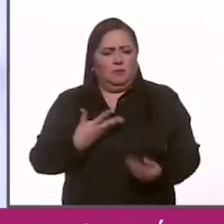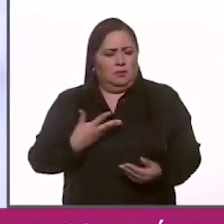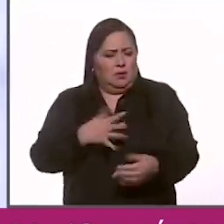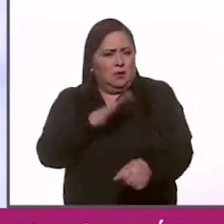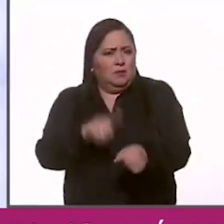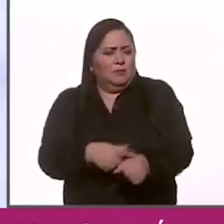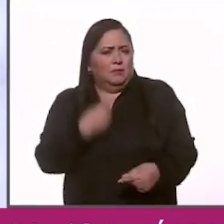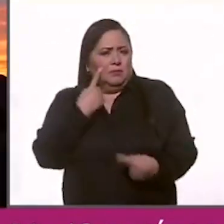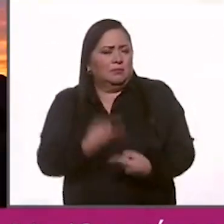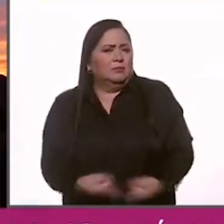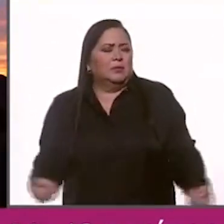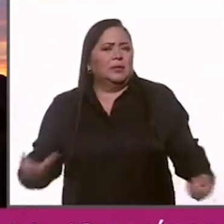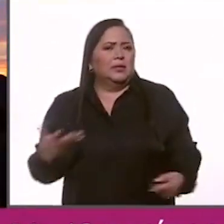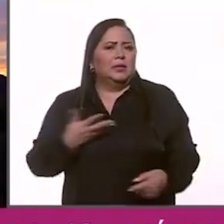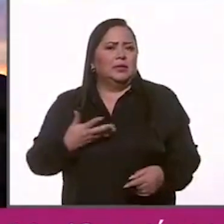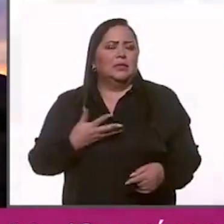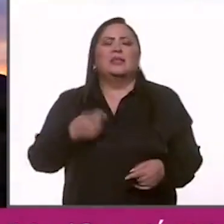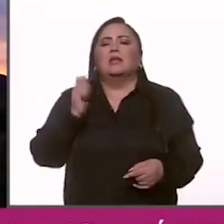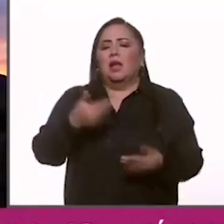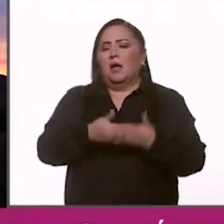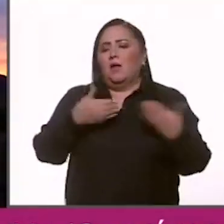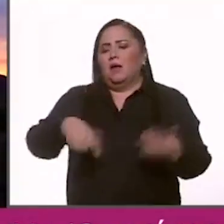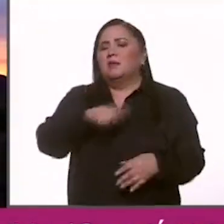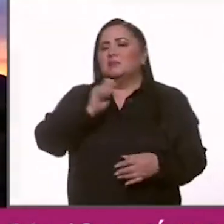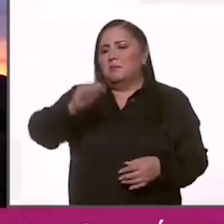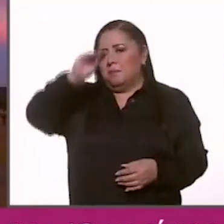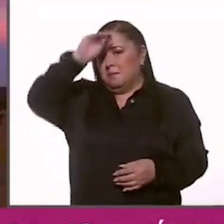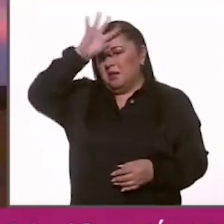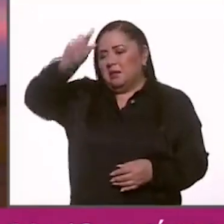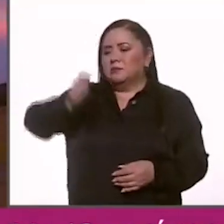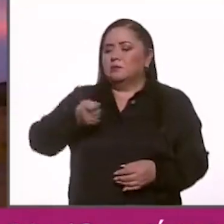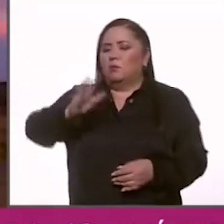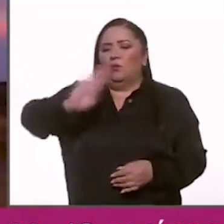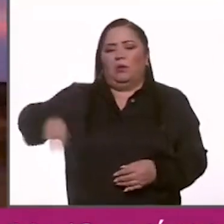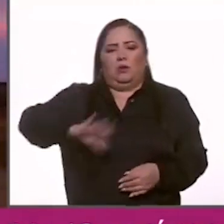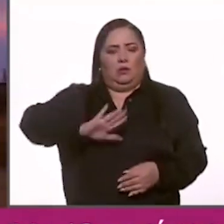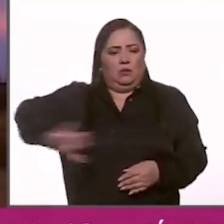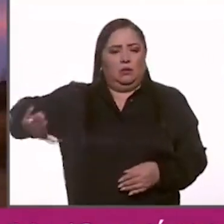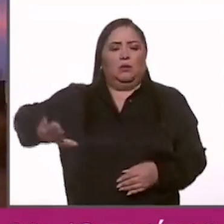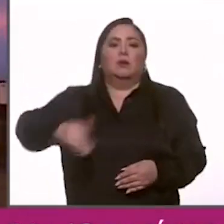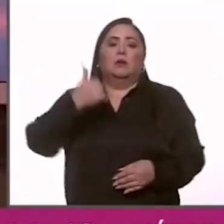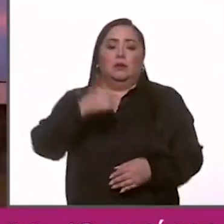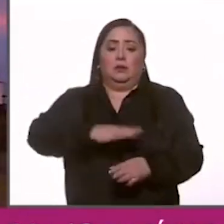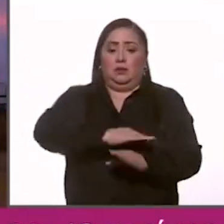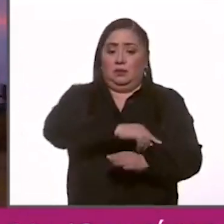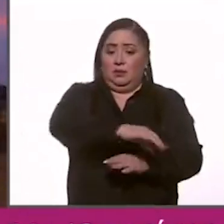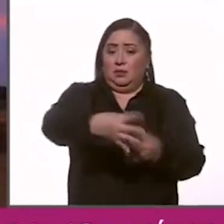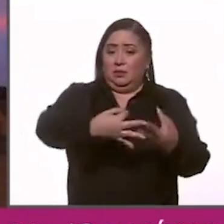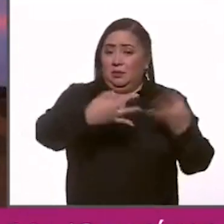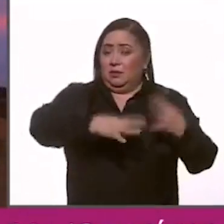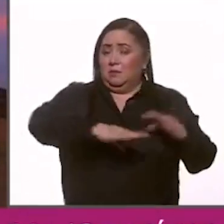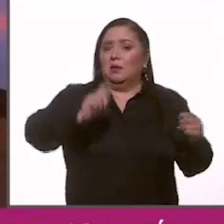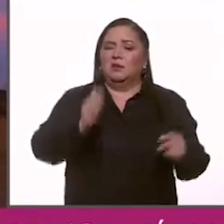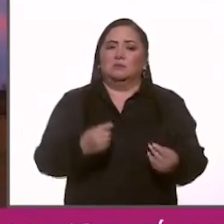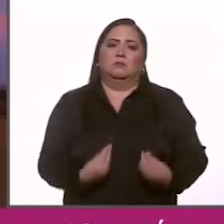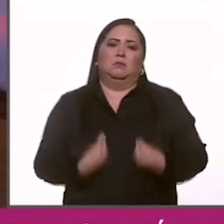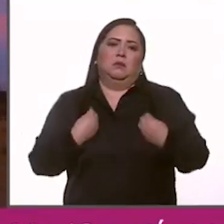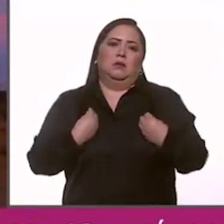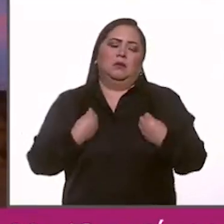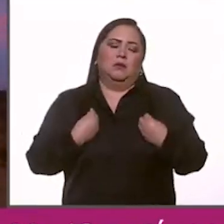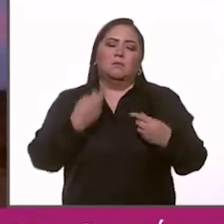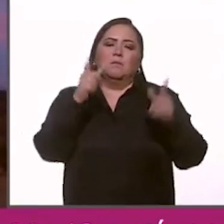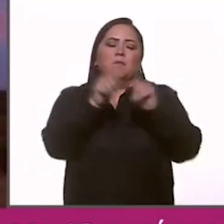Por eso nosotros nuestro lema es, la mina es muerte y el desierto es vida. 11